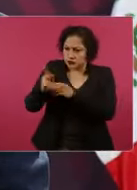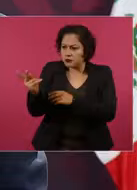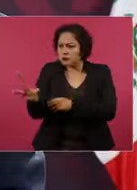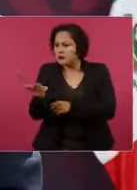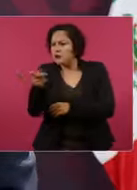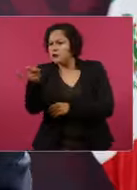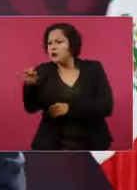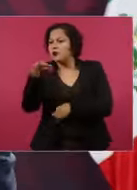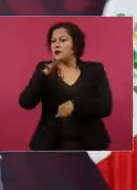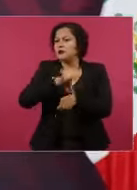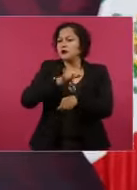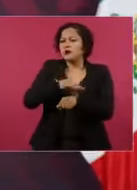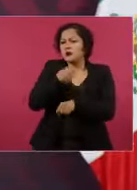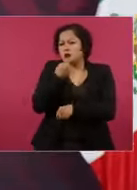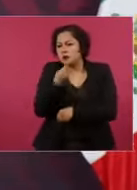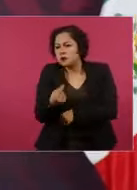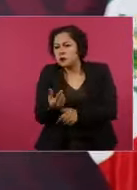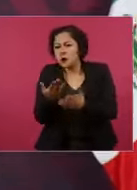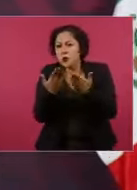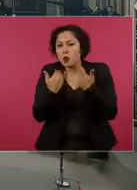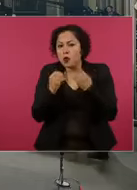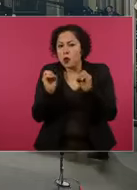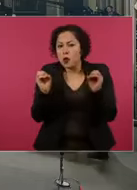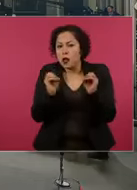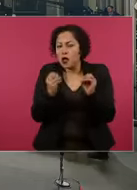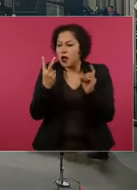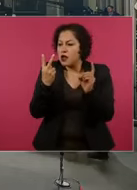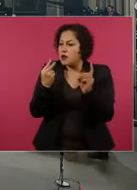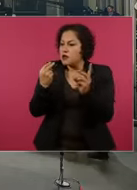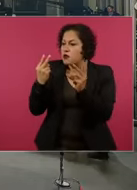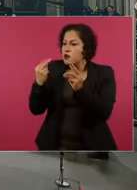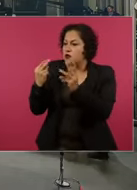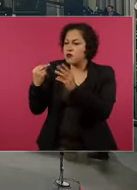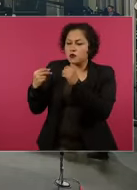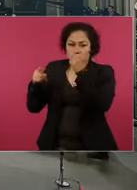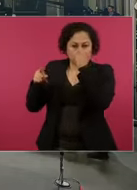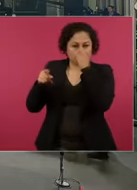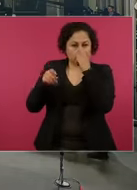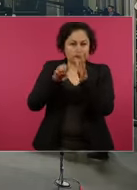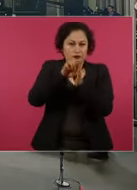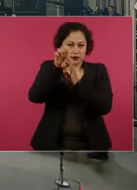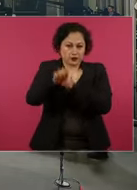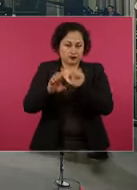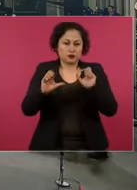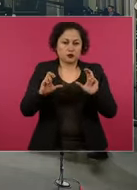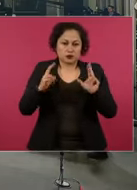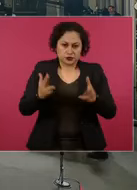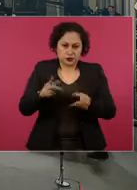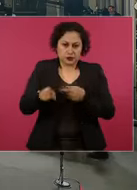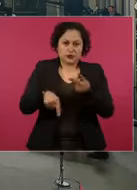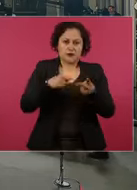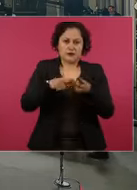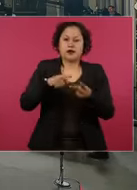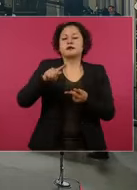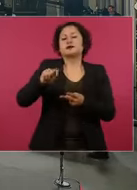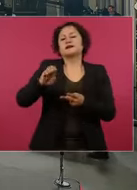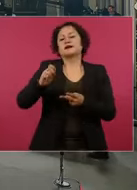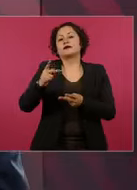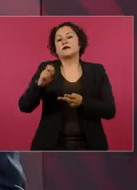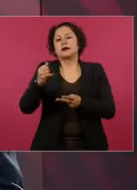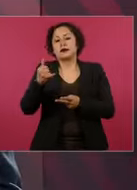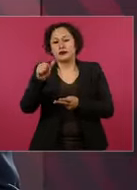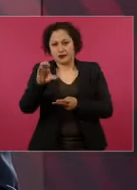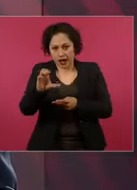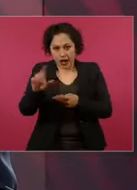por ejemplo, en Guadalupe, Tepeyac, en Chiapas hay otro, en Benemérito de las Américas, allá en los límites